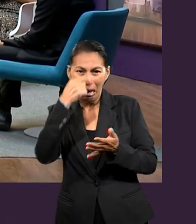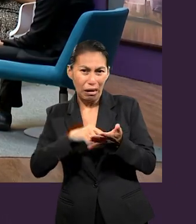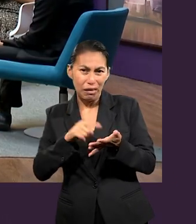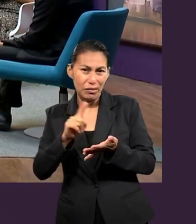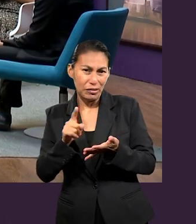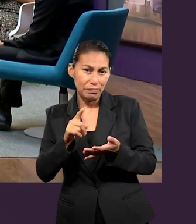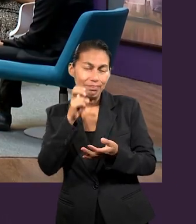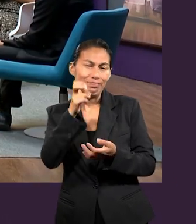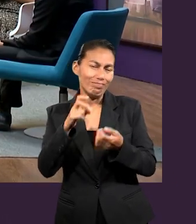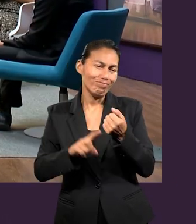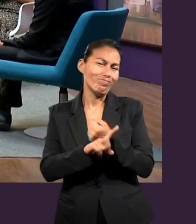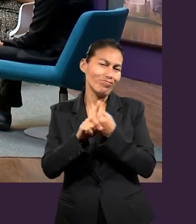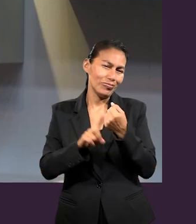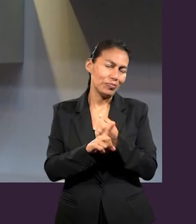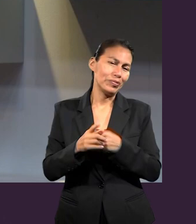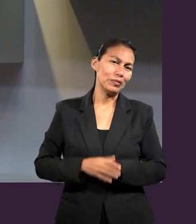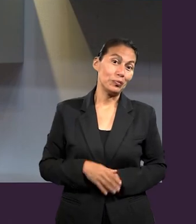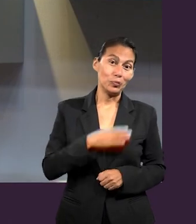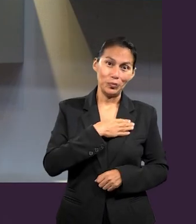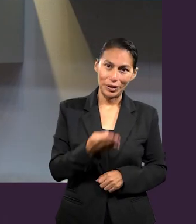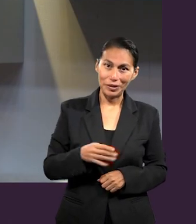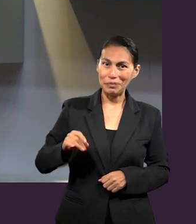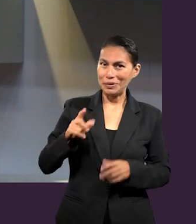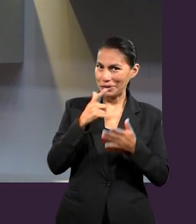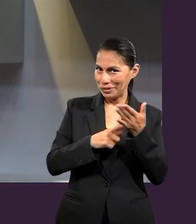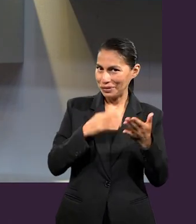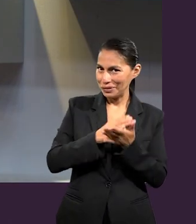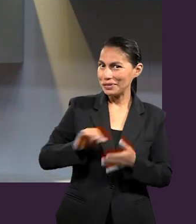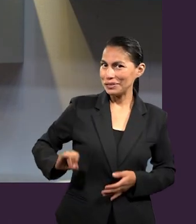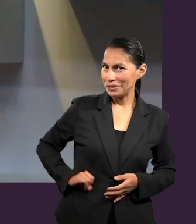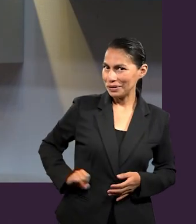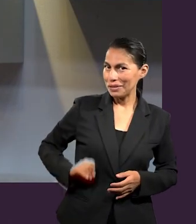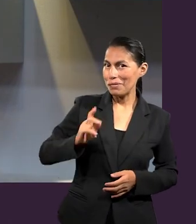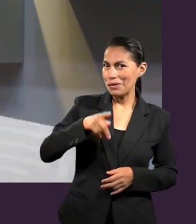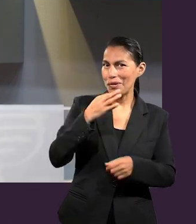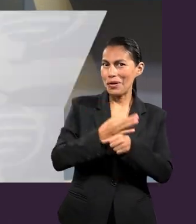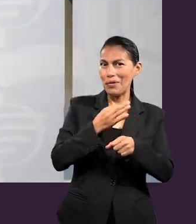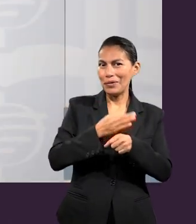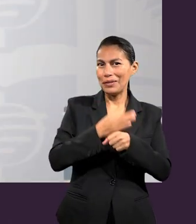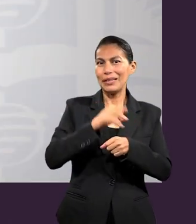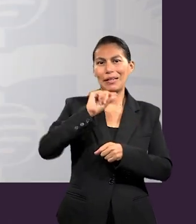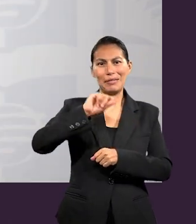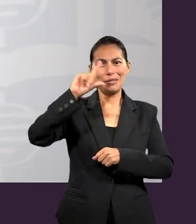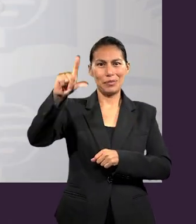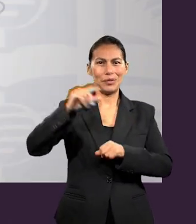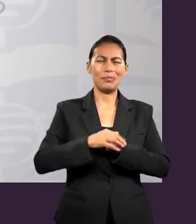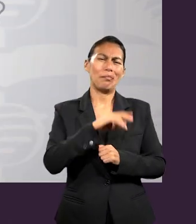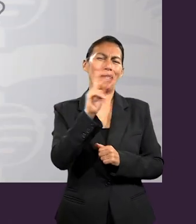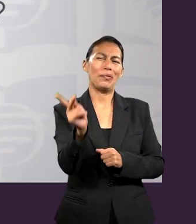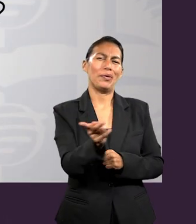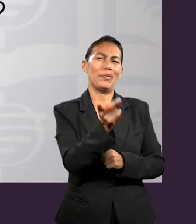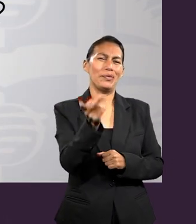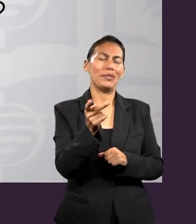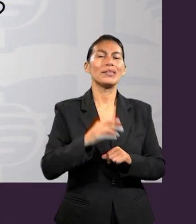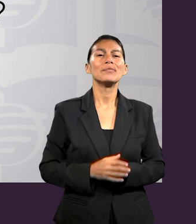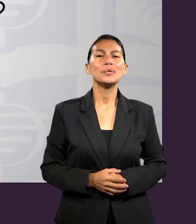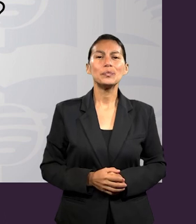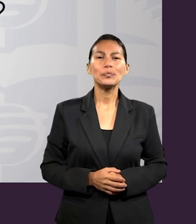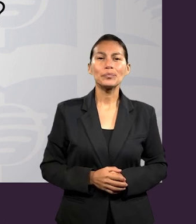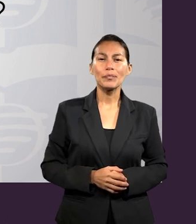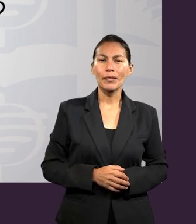Ok. Bueno, está tan interesante la lección, pero es tiempo de ir con nuestros expertos. Y vamos a hacerle la pregunta a nuestro experto.